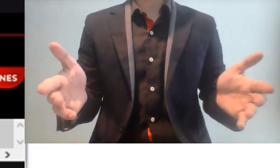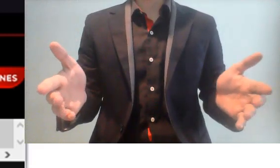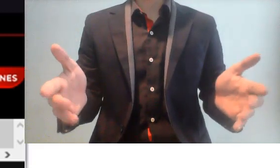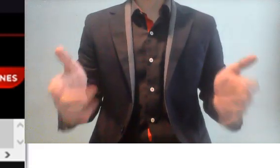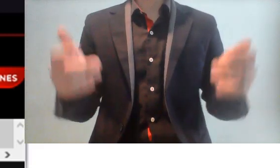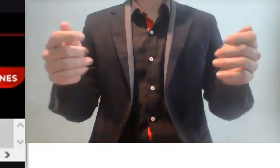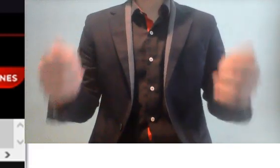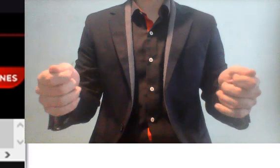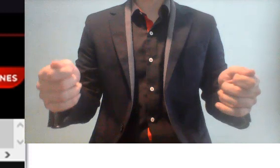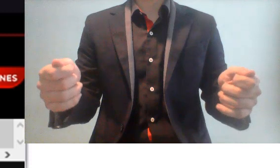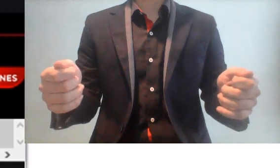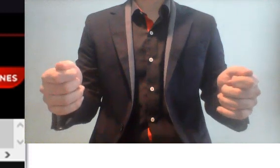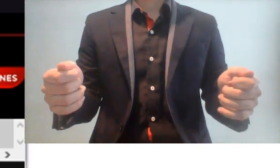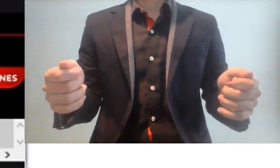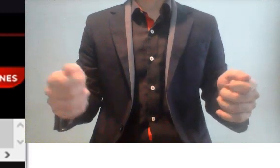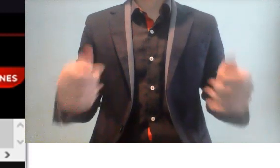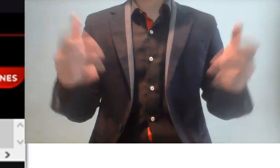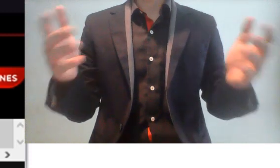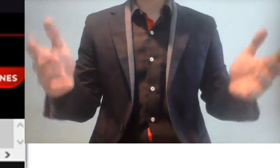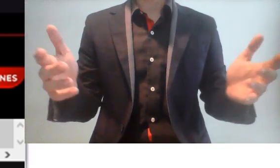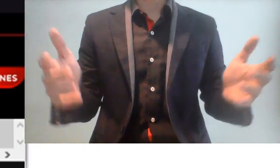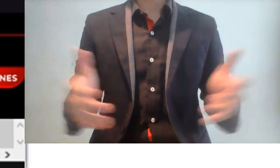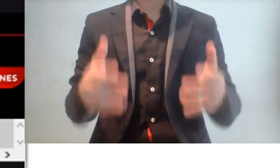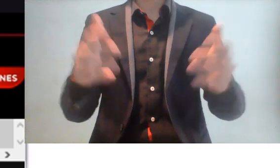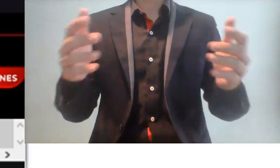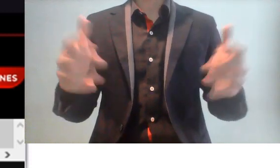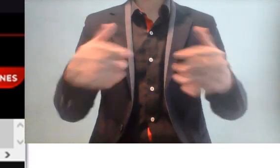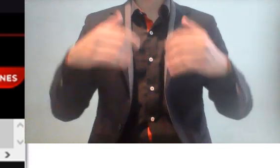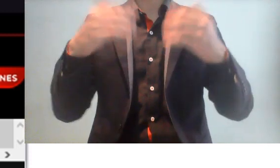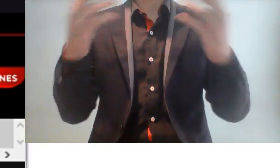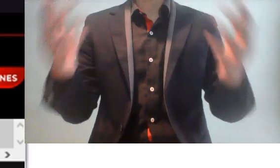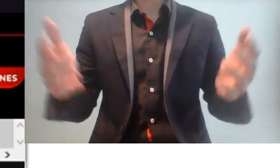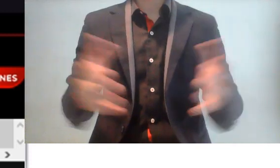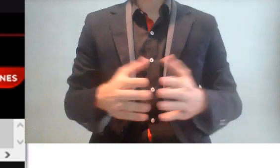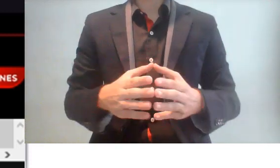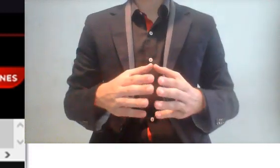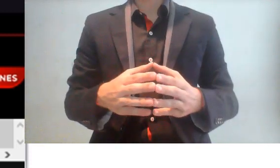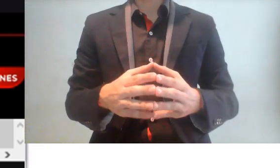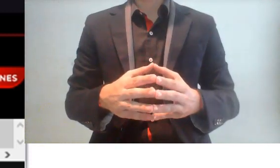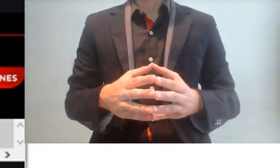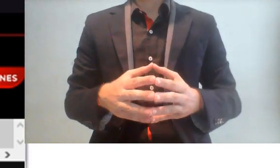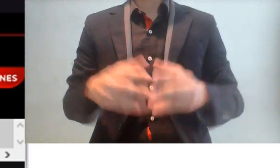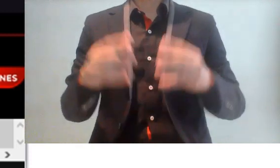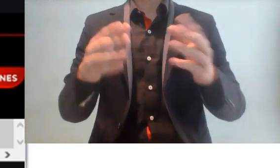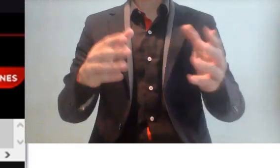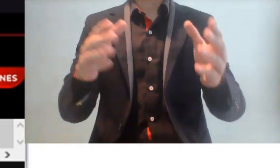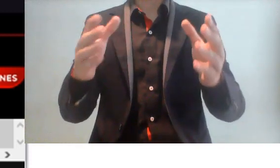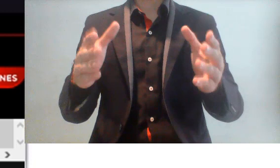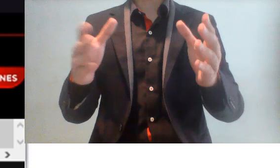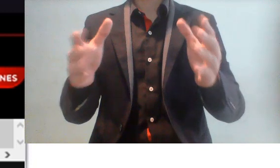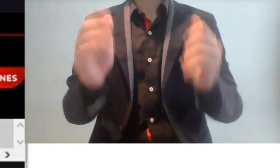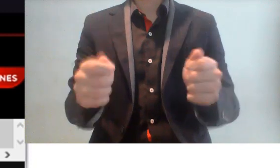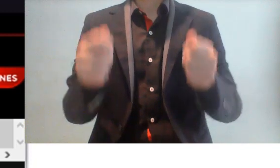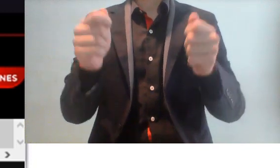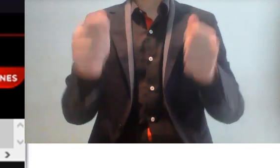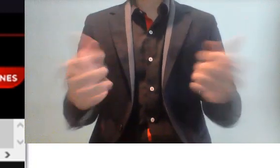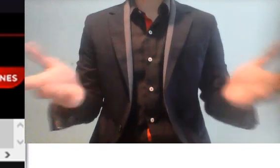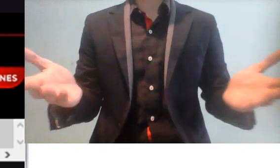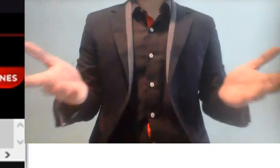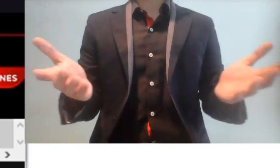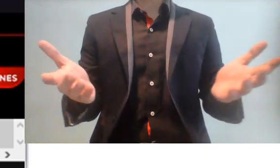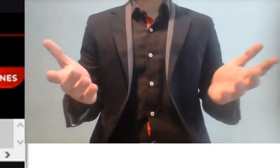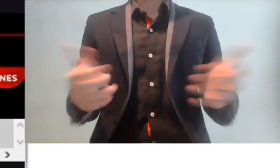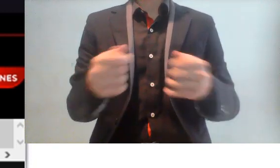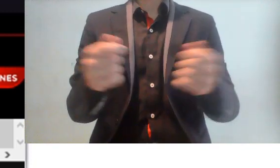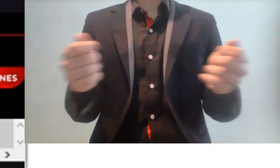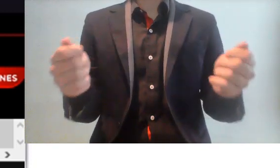realmente al final están obteniendo pues un ingreso y al fin y cabo van a obtener ingresos cuando se jubilen. Porque en la Suprema Corte de Justicia de la Nación no se